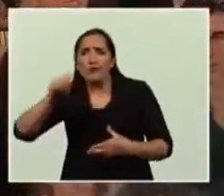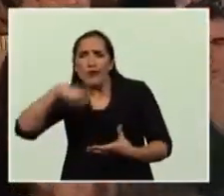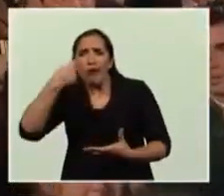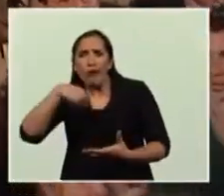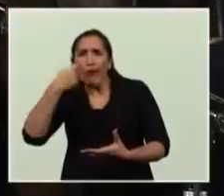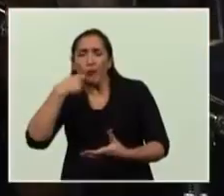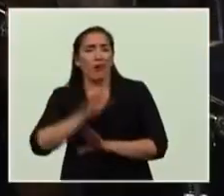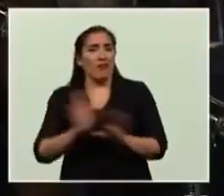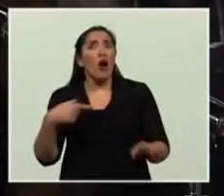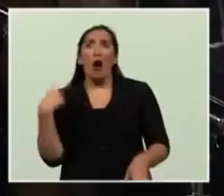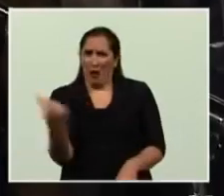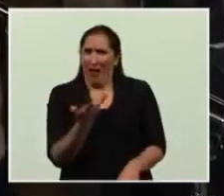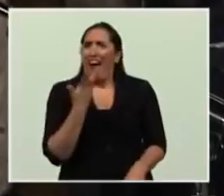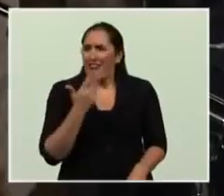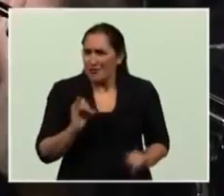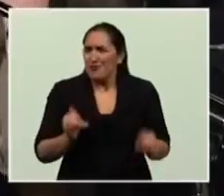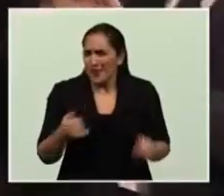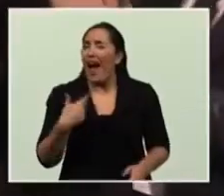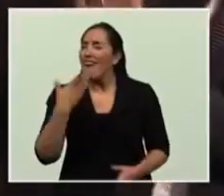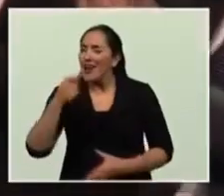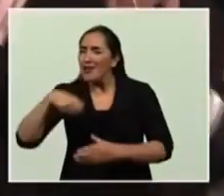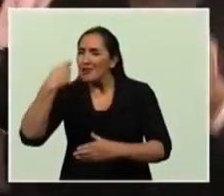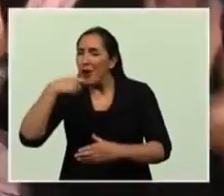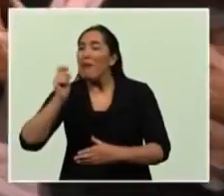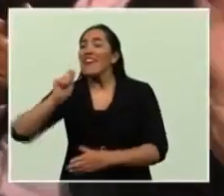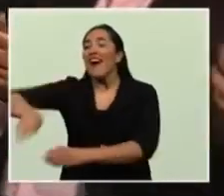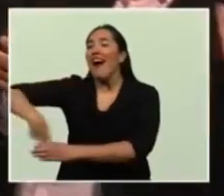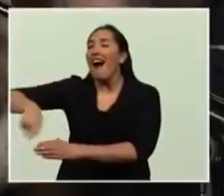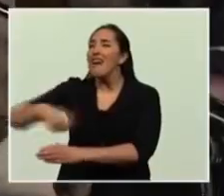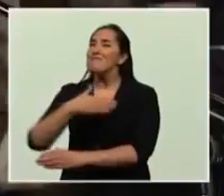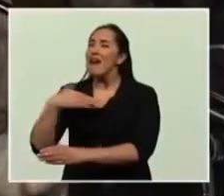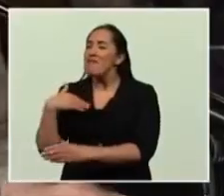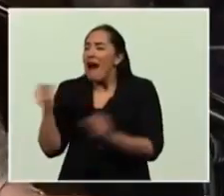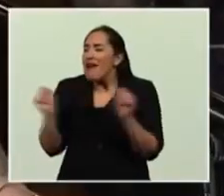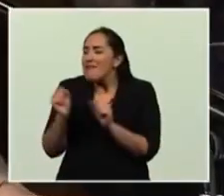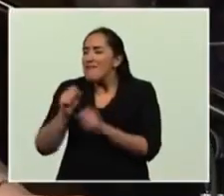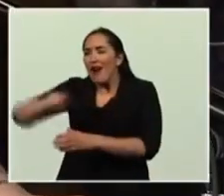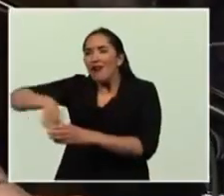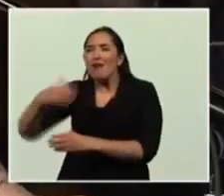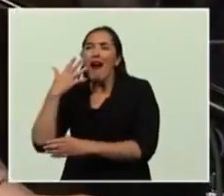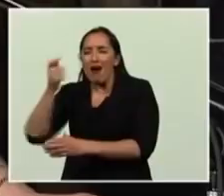Y la sopa nos gusta, pero cuando la prepara la abuela, la mamá y el invierno.